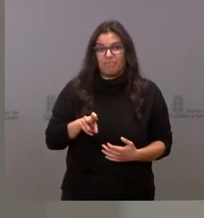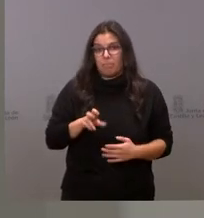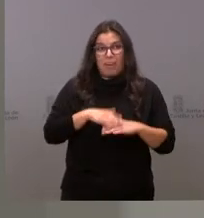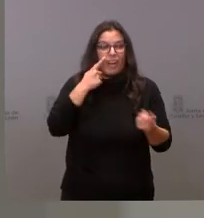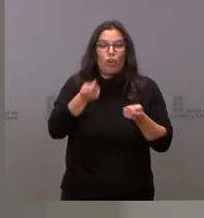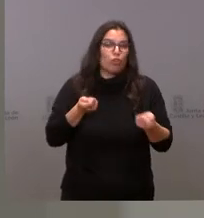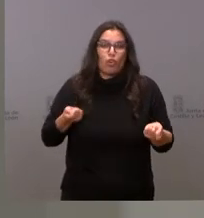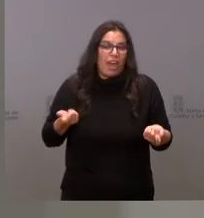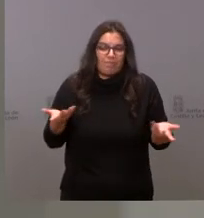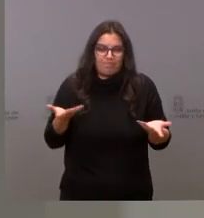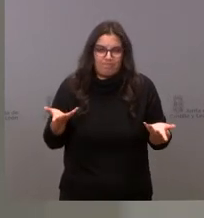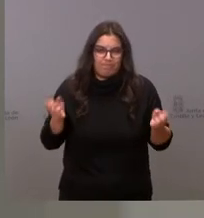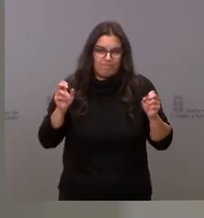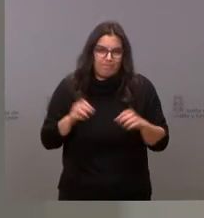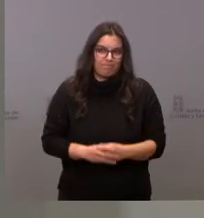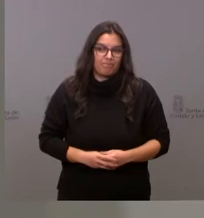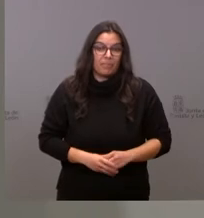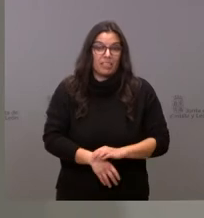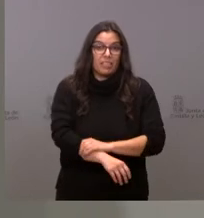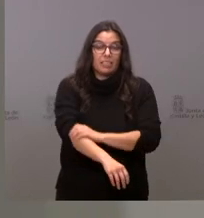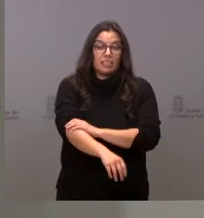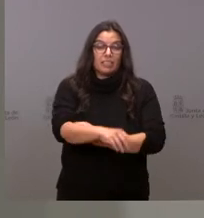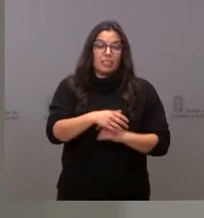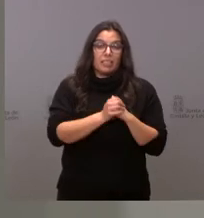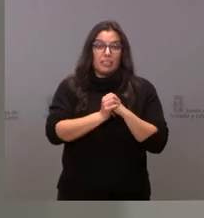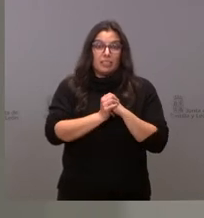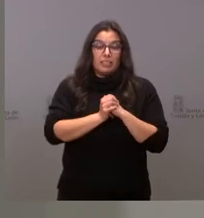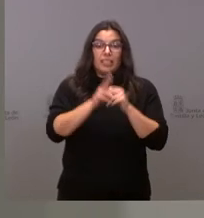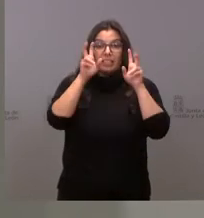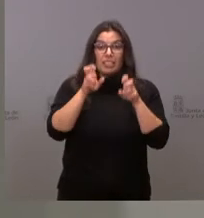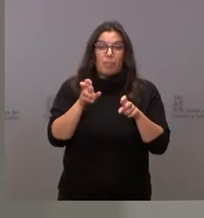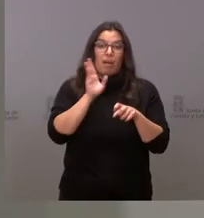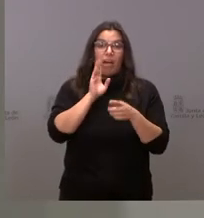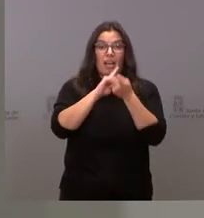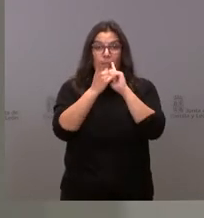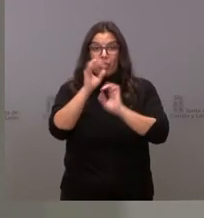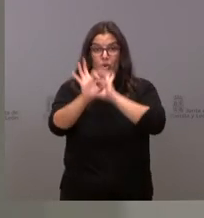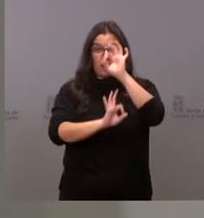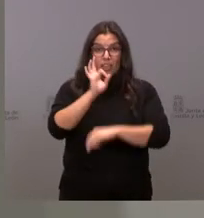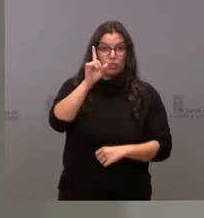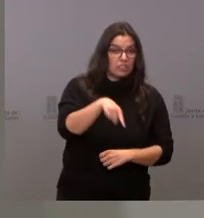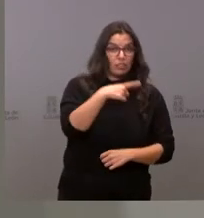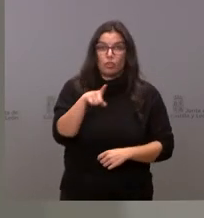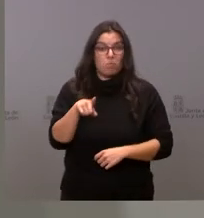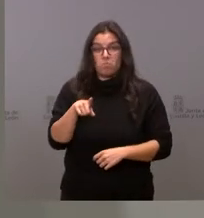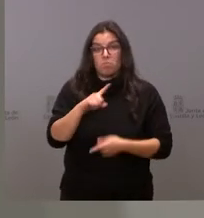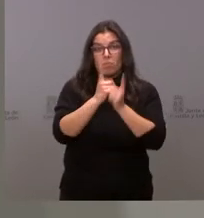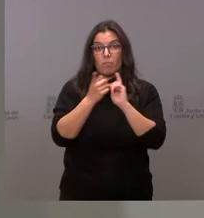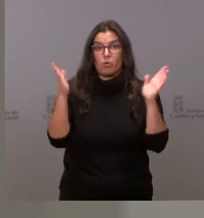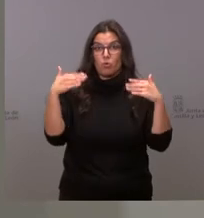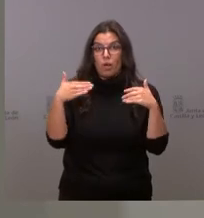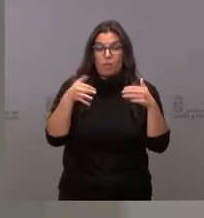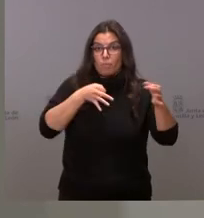de la pandemia sobre si ha cambiado algo o no en principio no, no ha cambiado nada con respecto a los